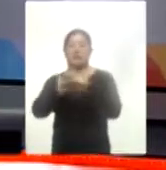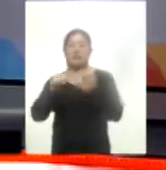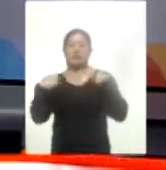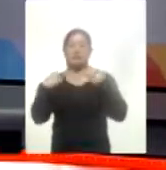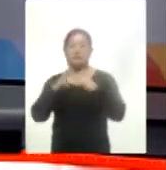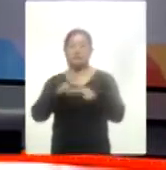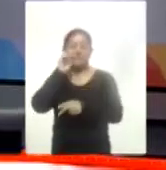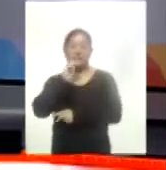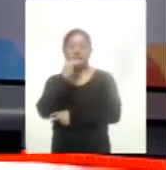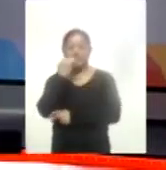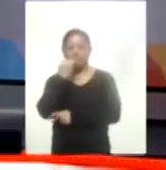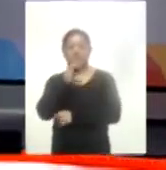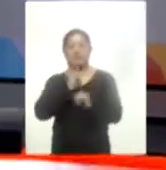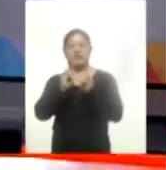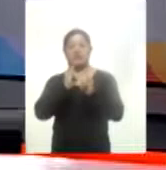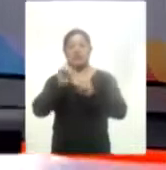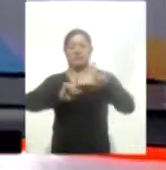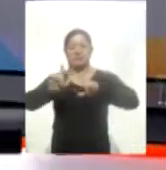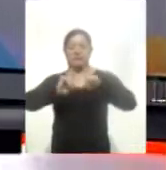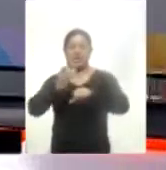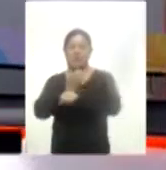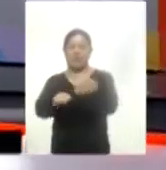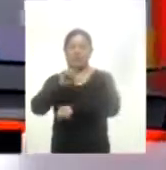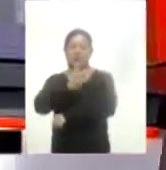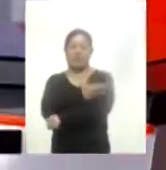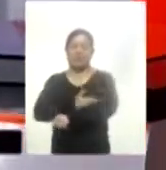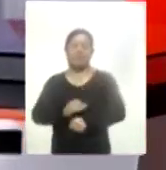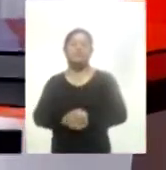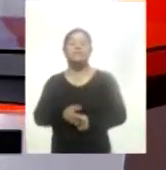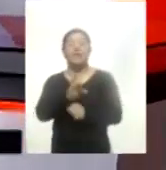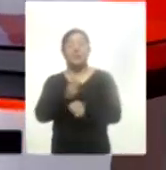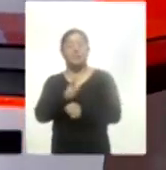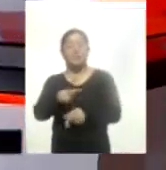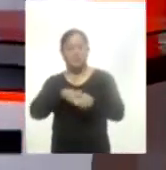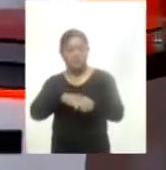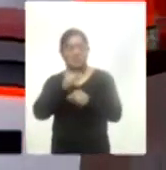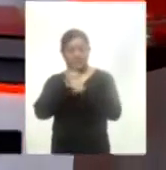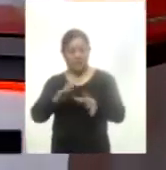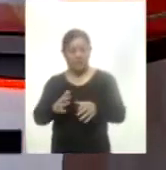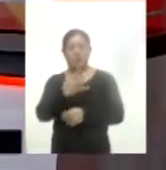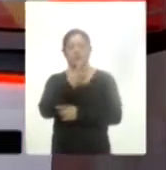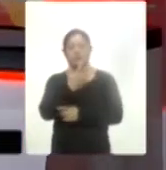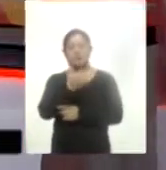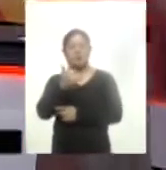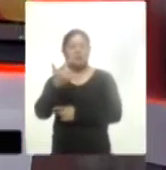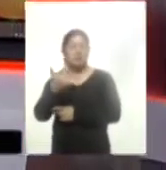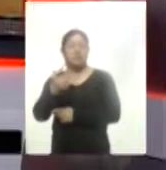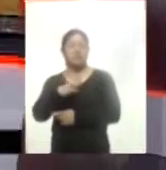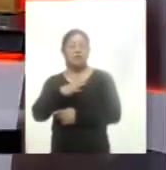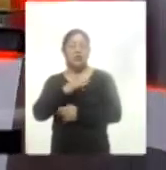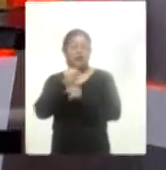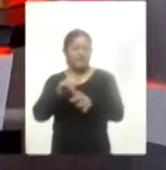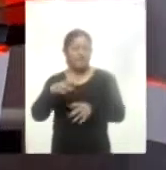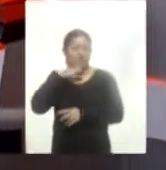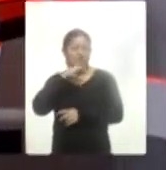intérprete en lengua de señas mexicano que nos acompañará en esta tarde. Lo invito a continuar informado en los cortes y por supuesto en la tercera